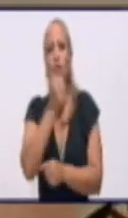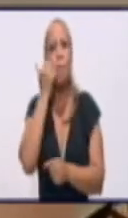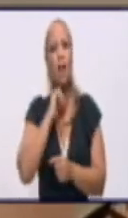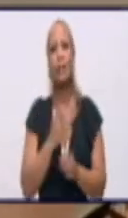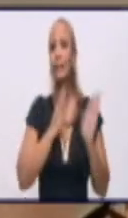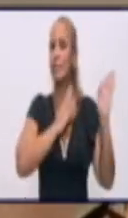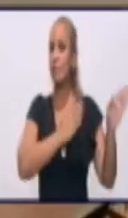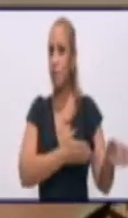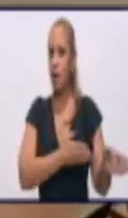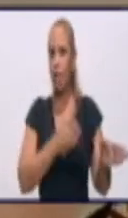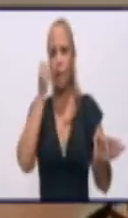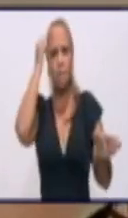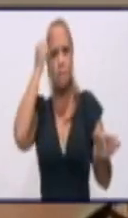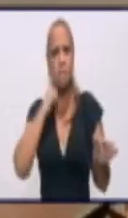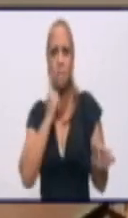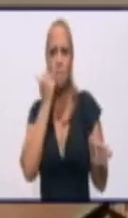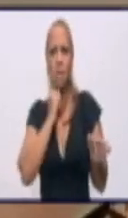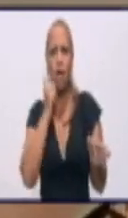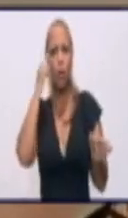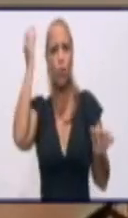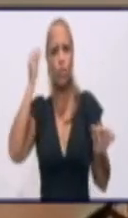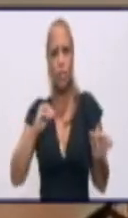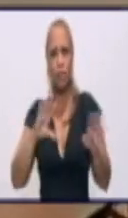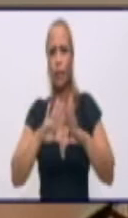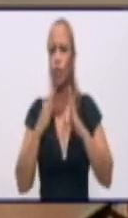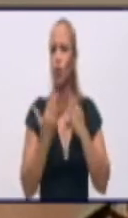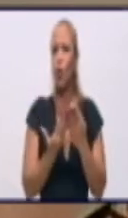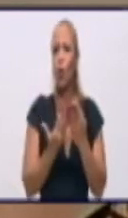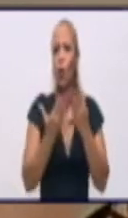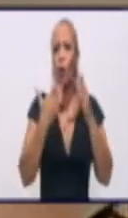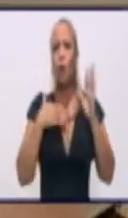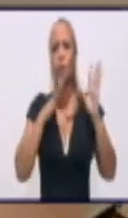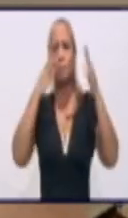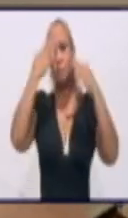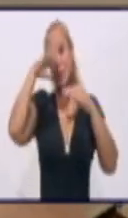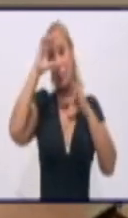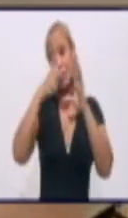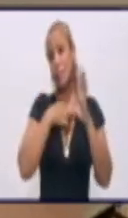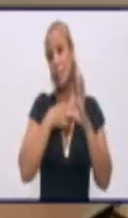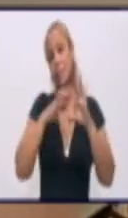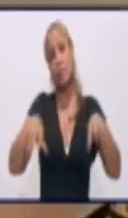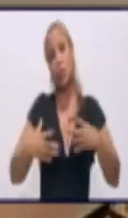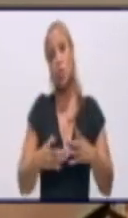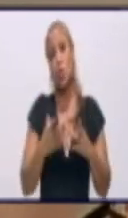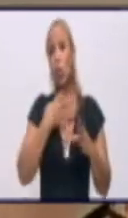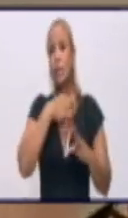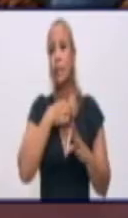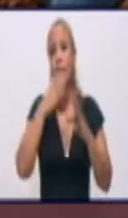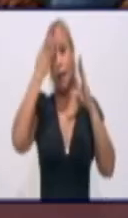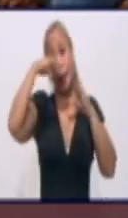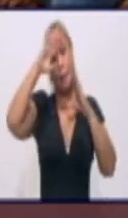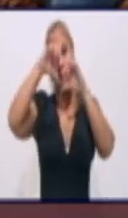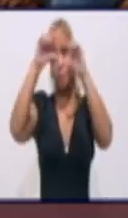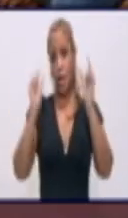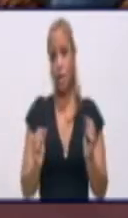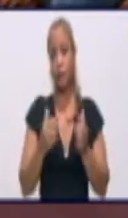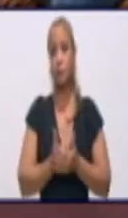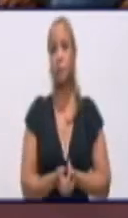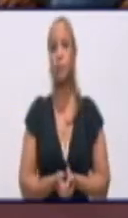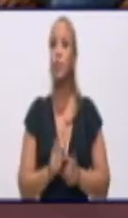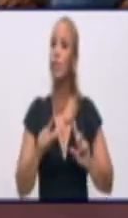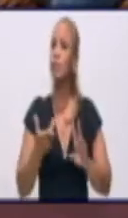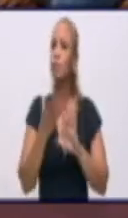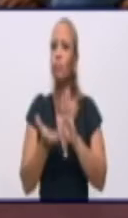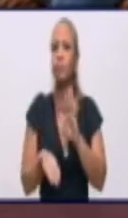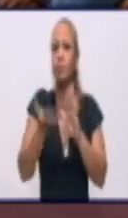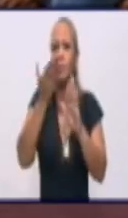momento que hoy está viviendo el país. Es necesario que la población entienda la seriedad de este tema y la alta letalidad que hoy tenemos